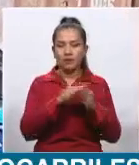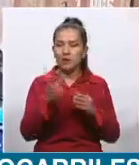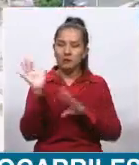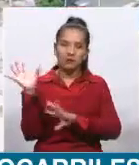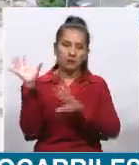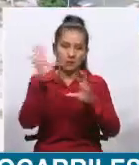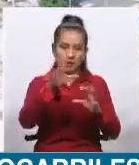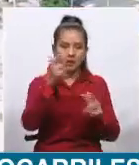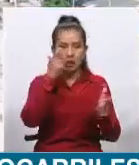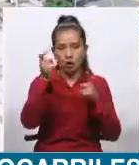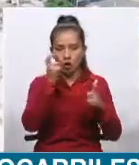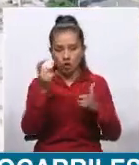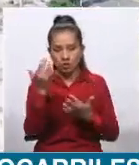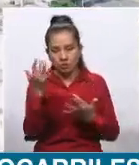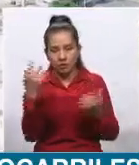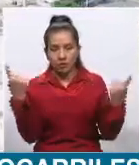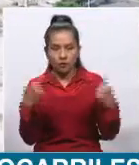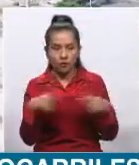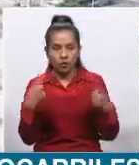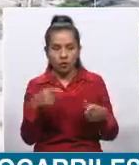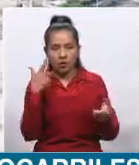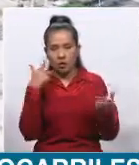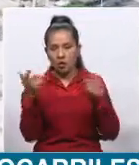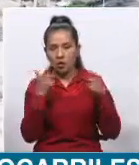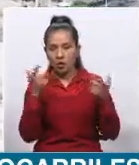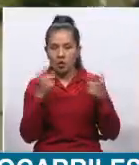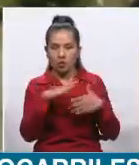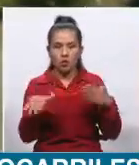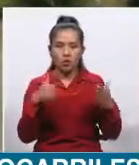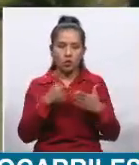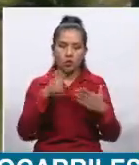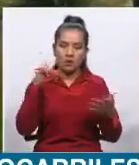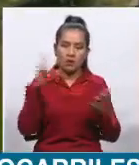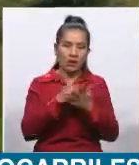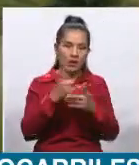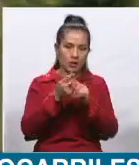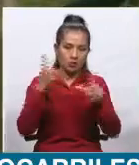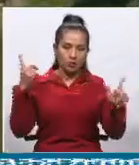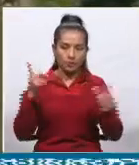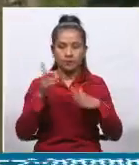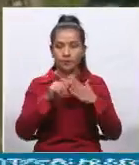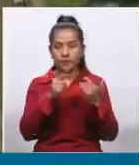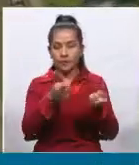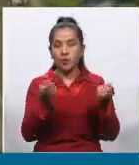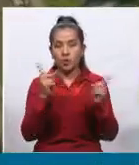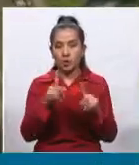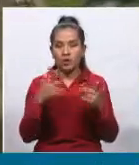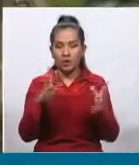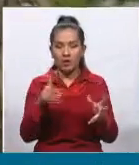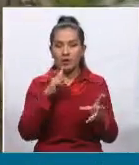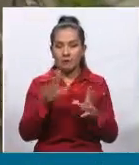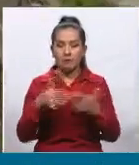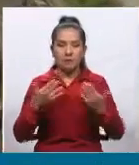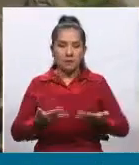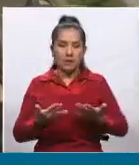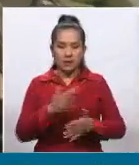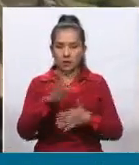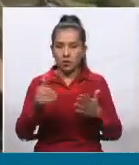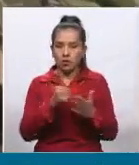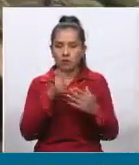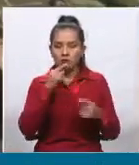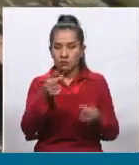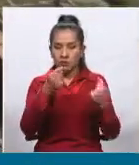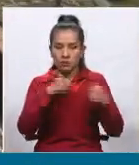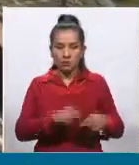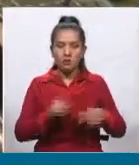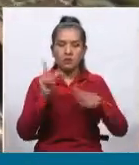por un control riguroso en frontera, primero, luego en puerto. Al cargar esa mercadoría tiene que hacer